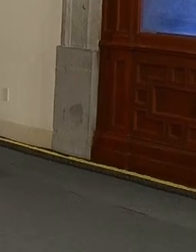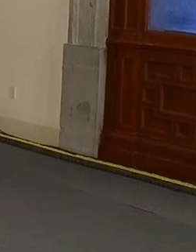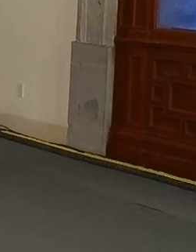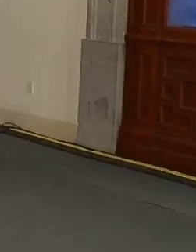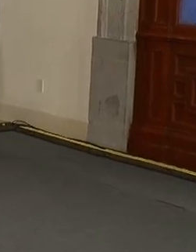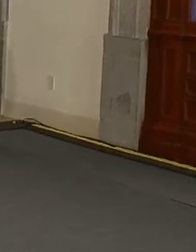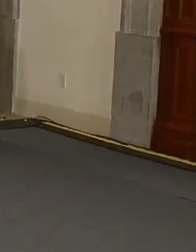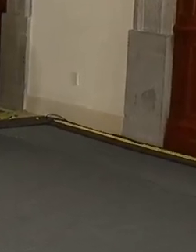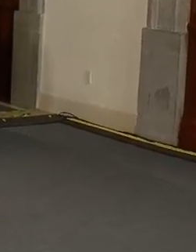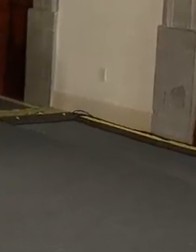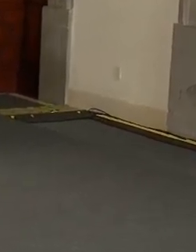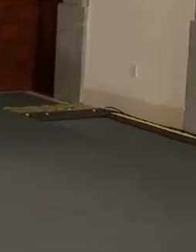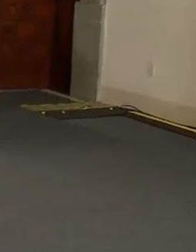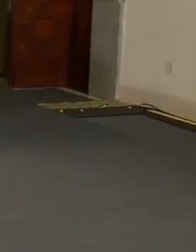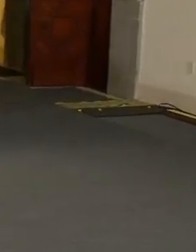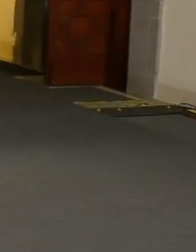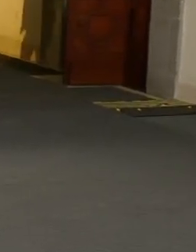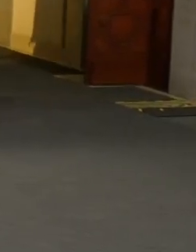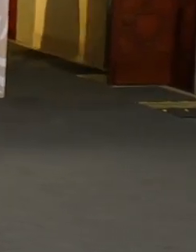Buenos días,